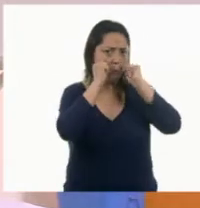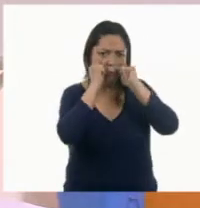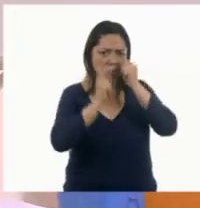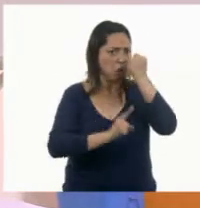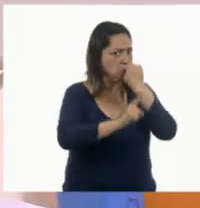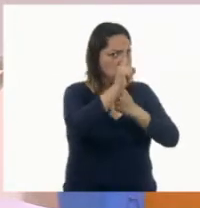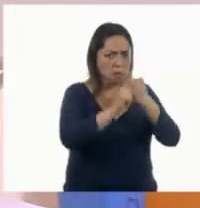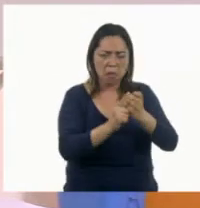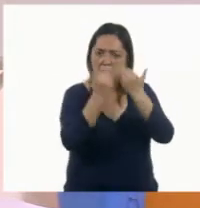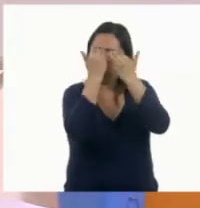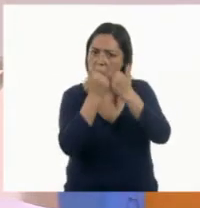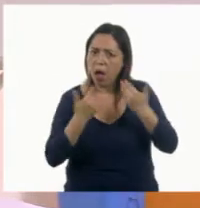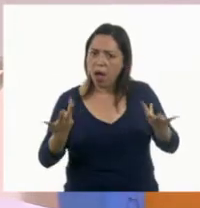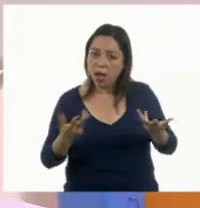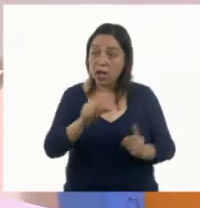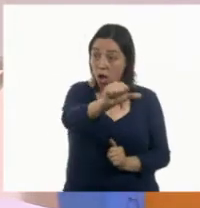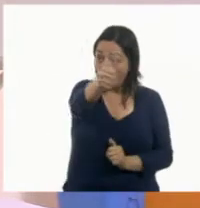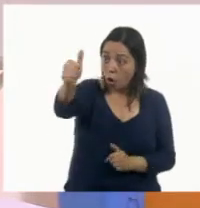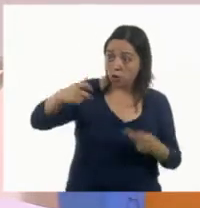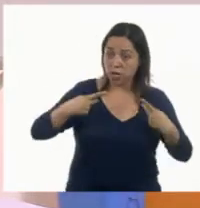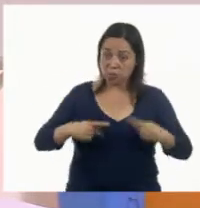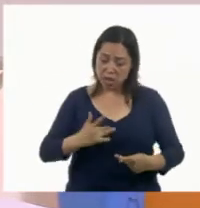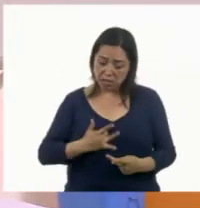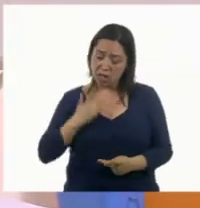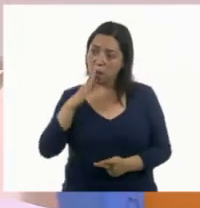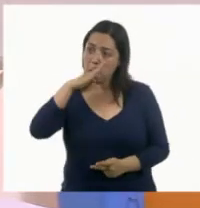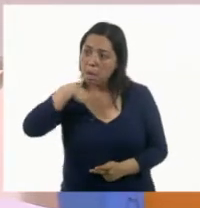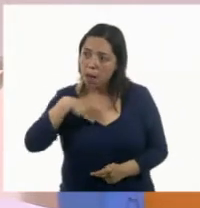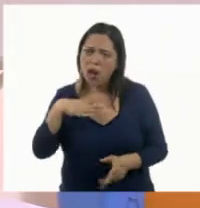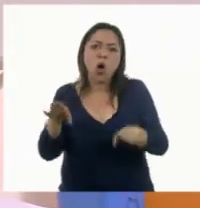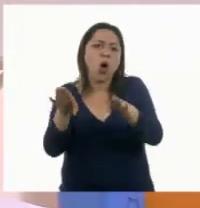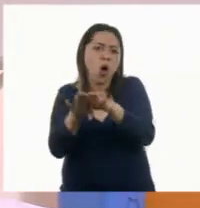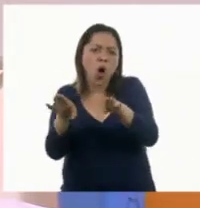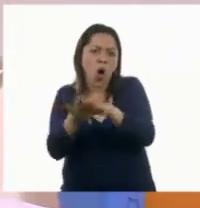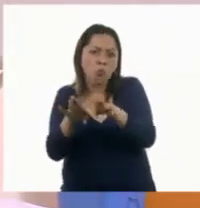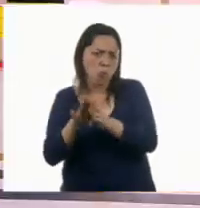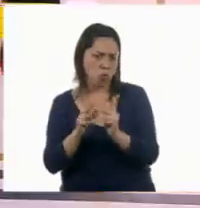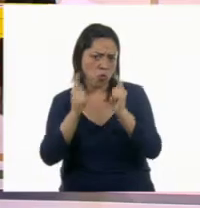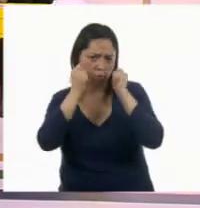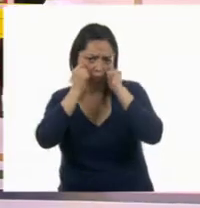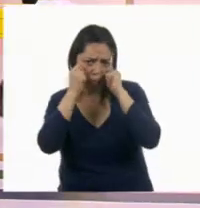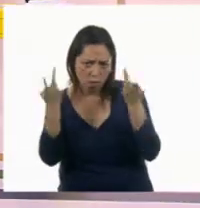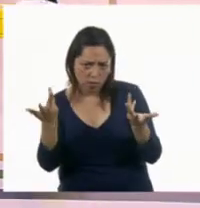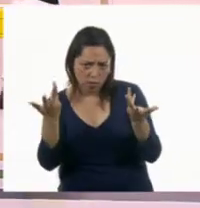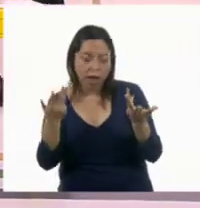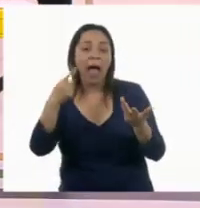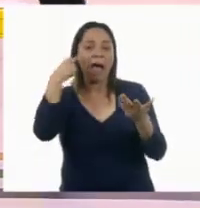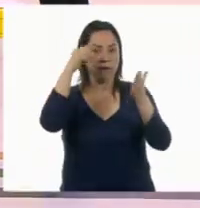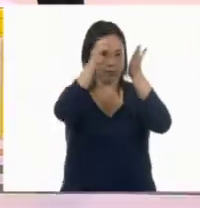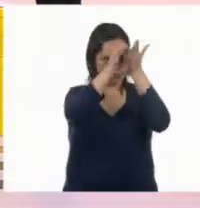personas se sientan mal con ello? ¿Qué te parece si lo hacemos en el pizarrón? Perfecto. Vámonos para allá. Muy bien.